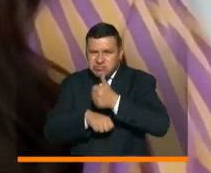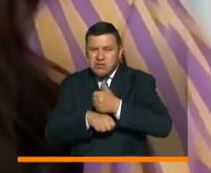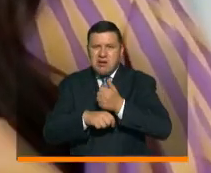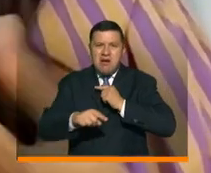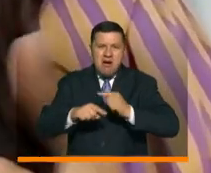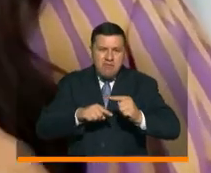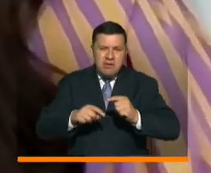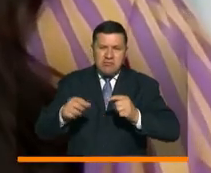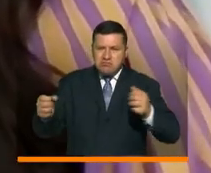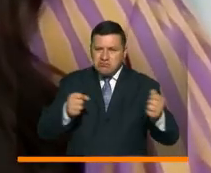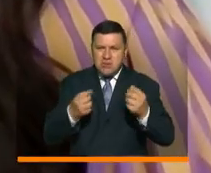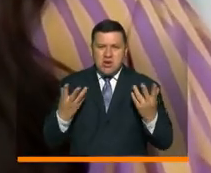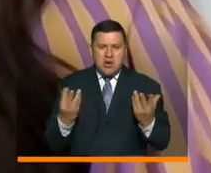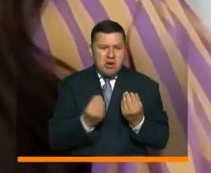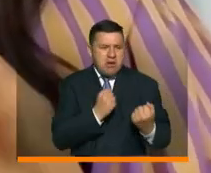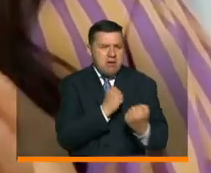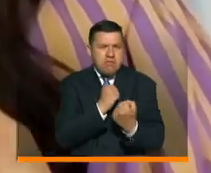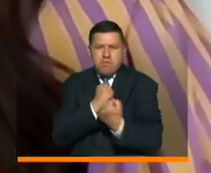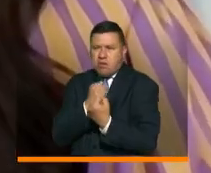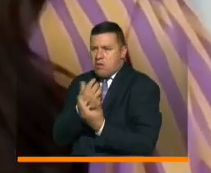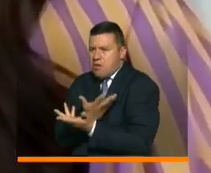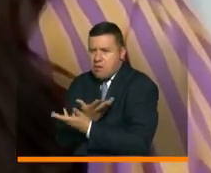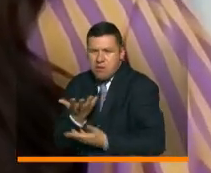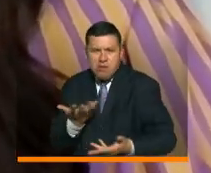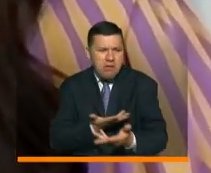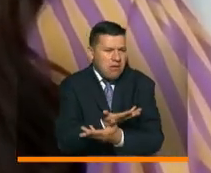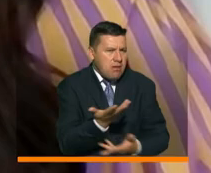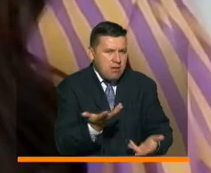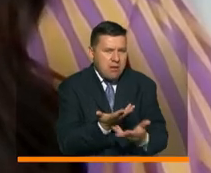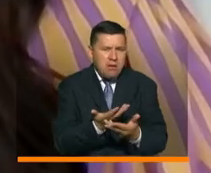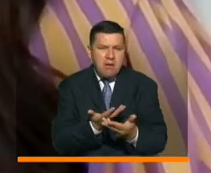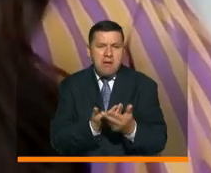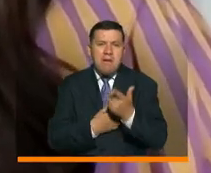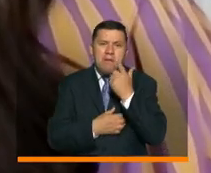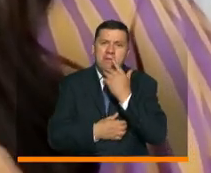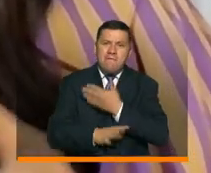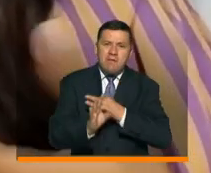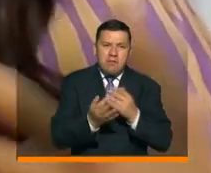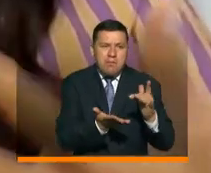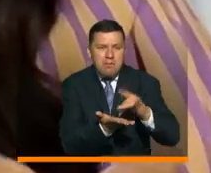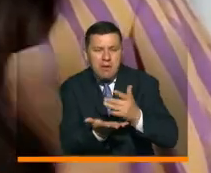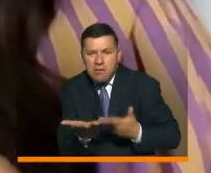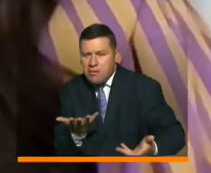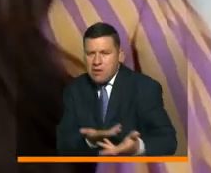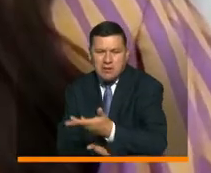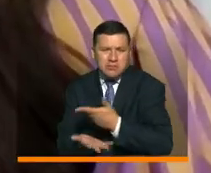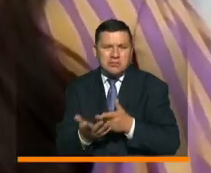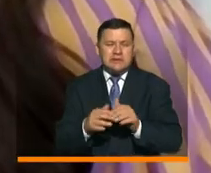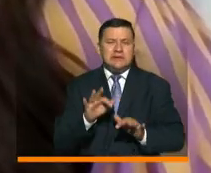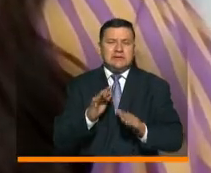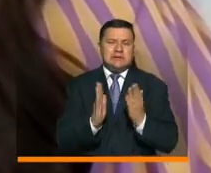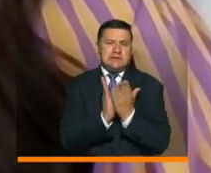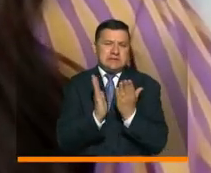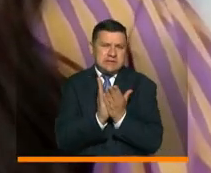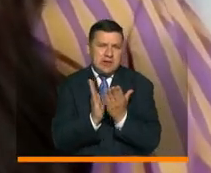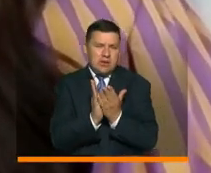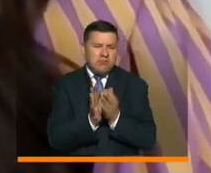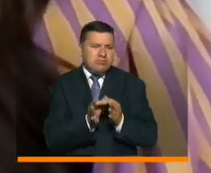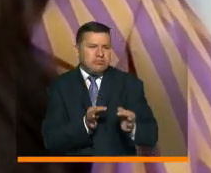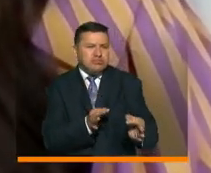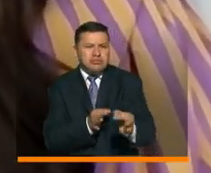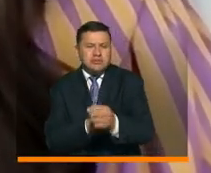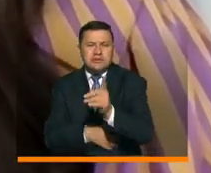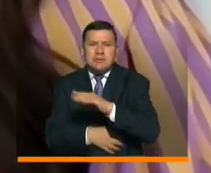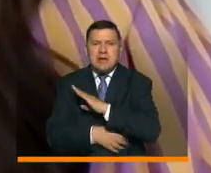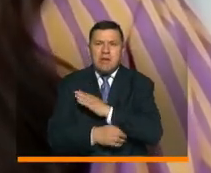personal administrativo, con los grupos de apoyo que están en los territorios, con padres de familia, con los secretarios de educación municipal y